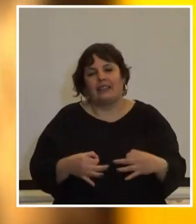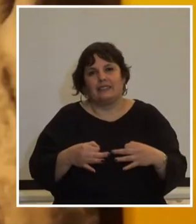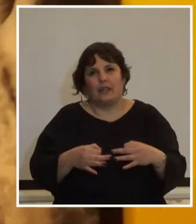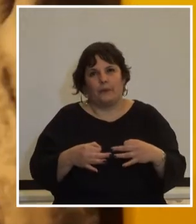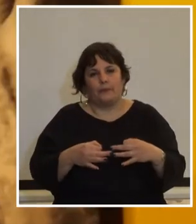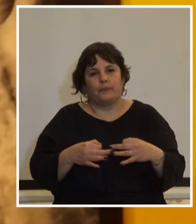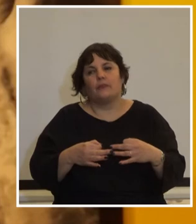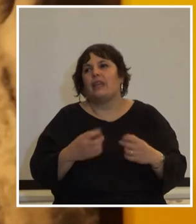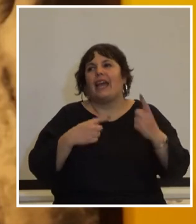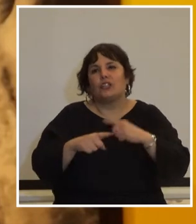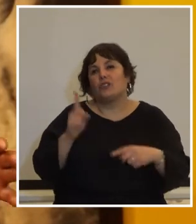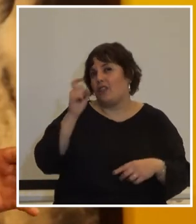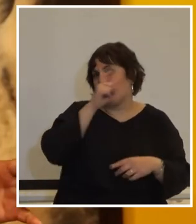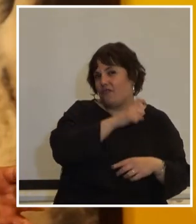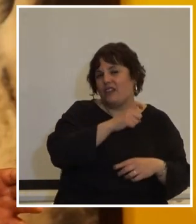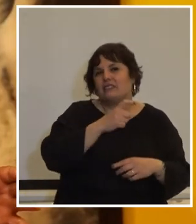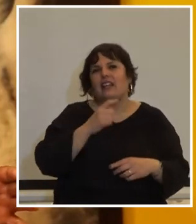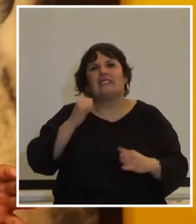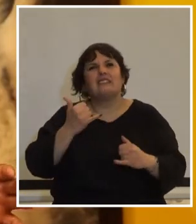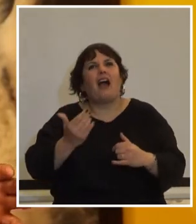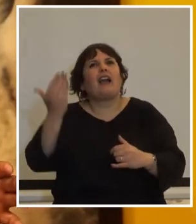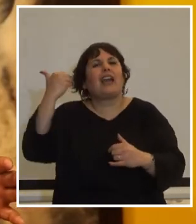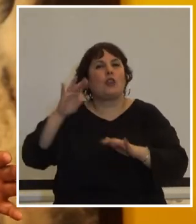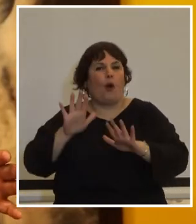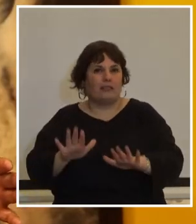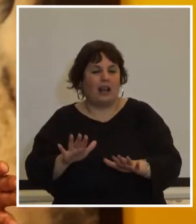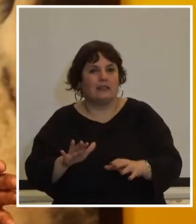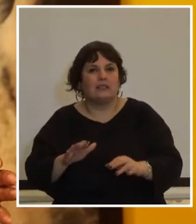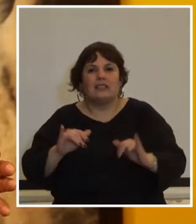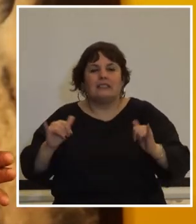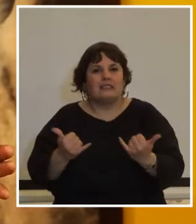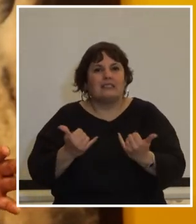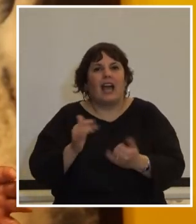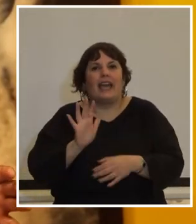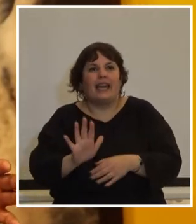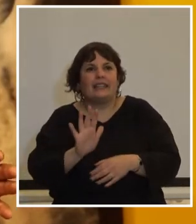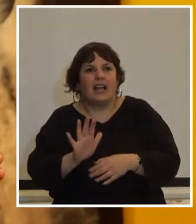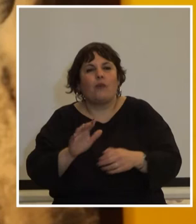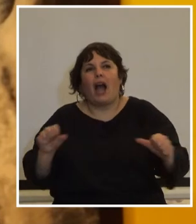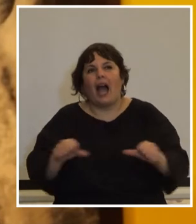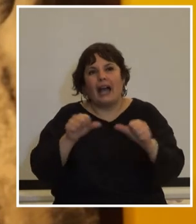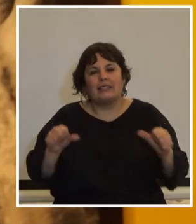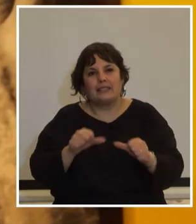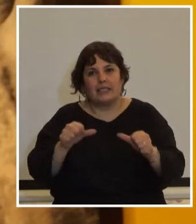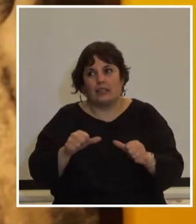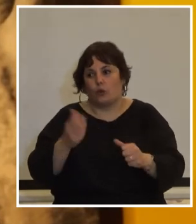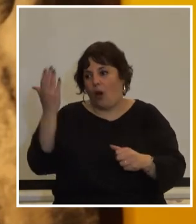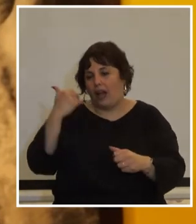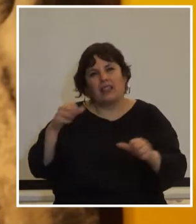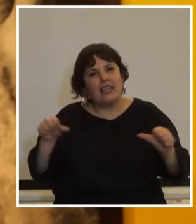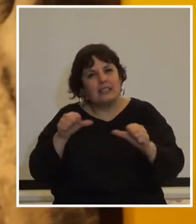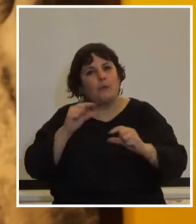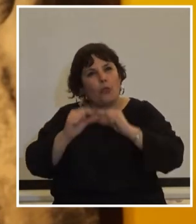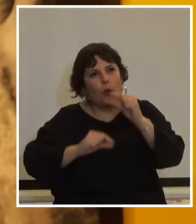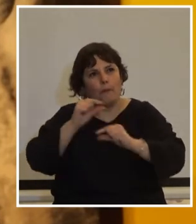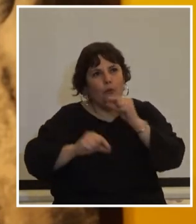lo difícil había quedado atrás estábamos realizando lo que habíamos practicado y